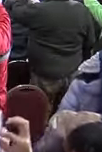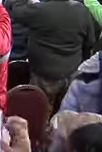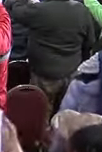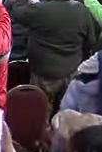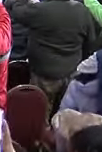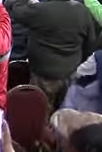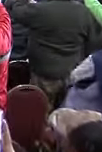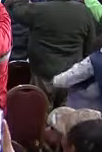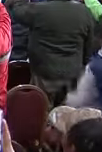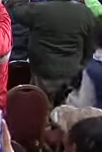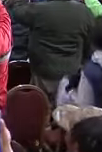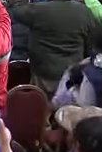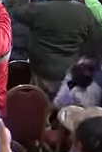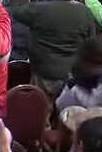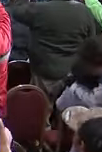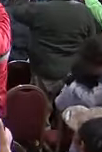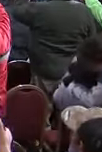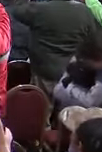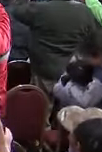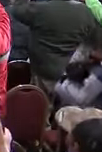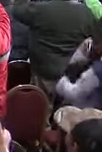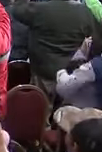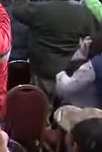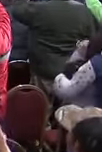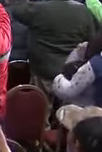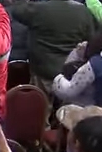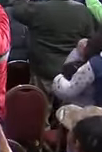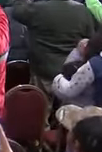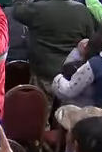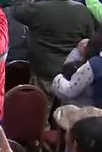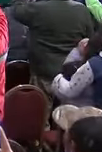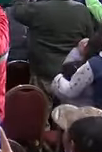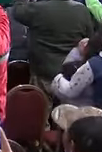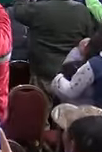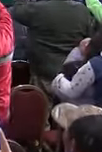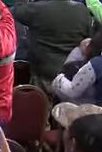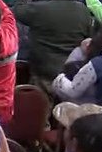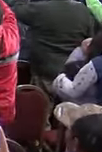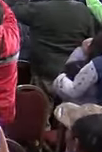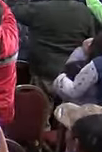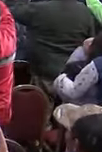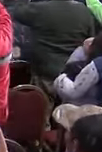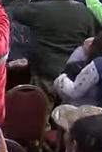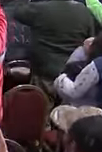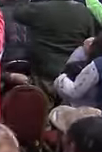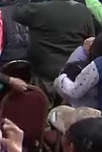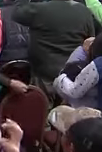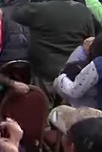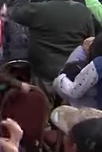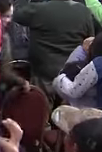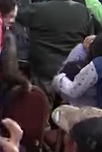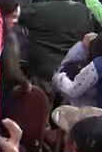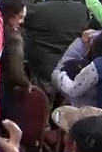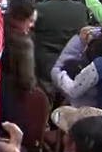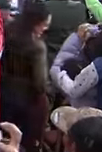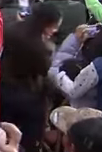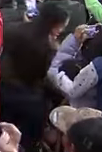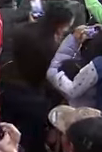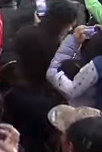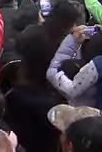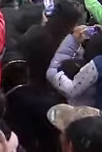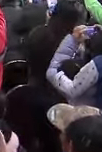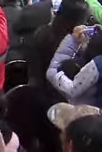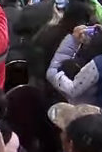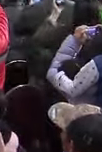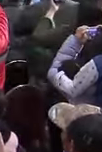Lo acompaña El gobernador constitucional del estado de San Luis Potosí José